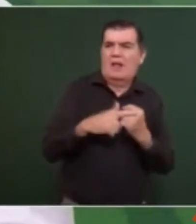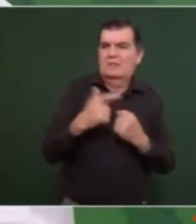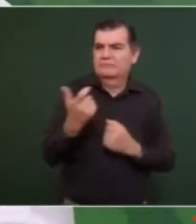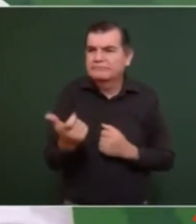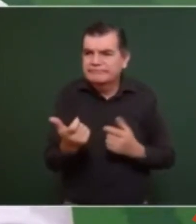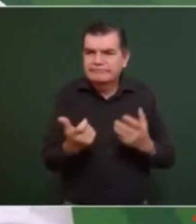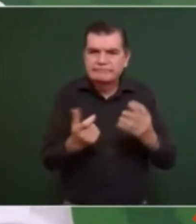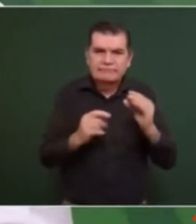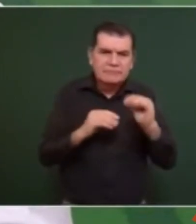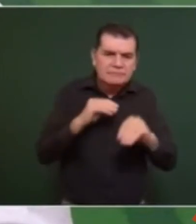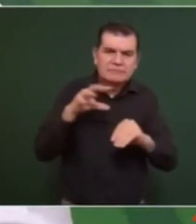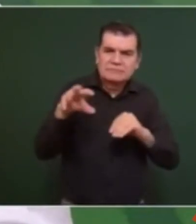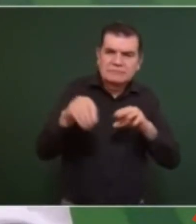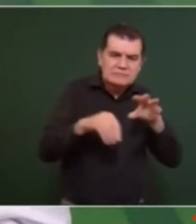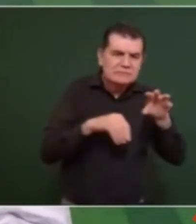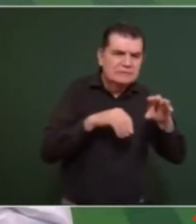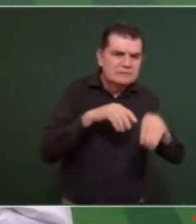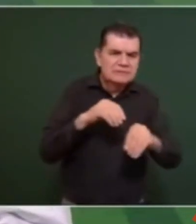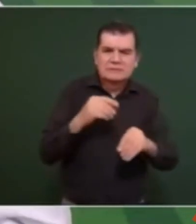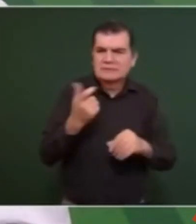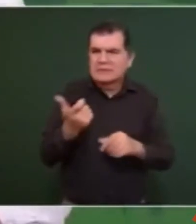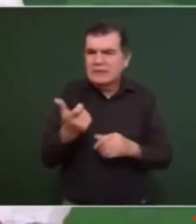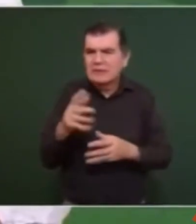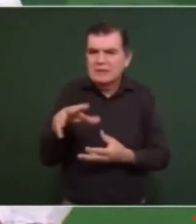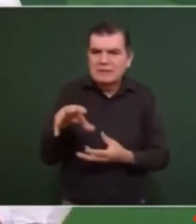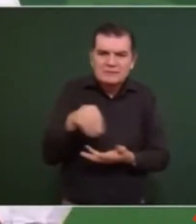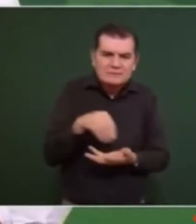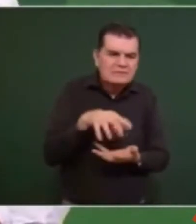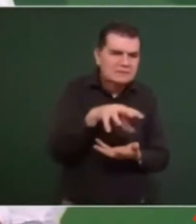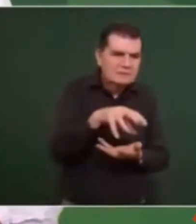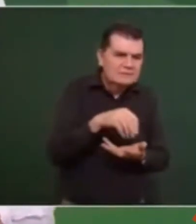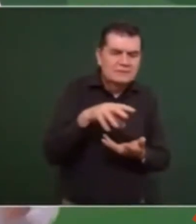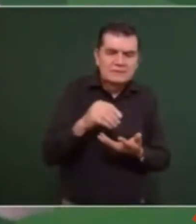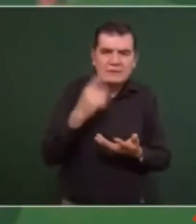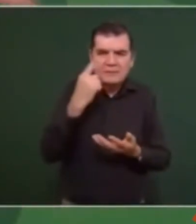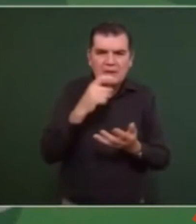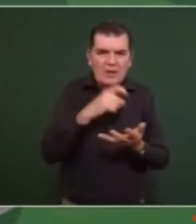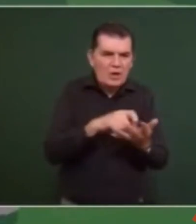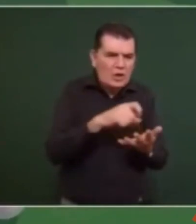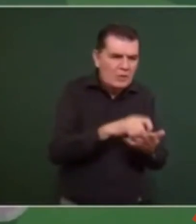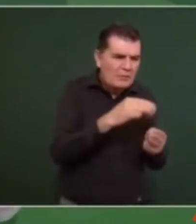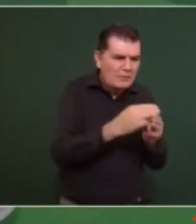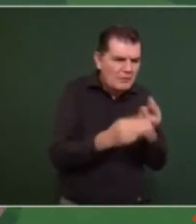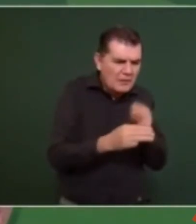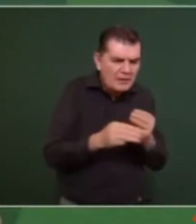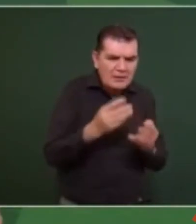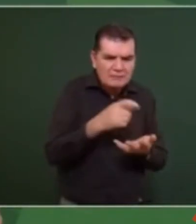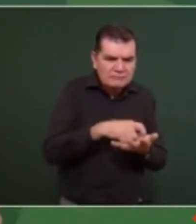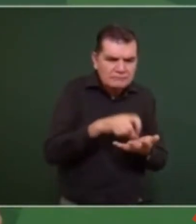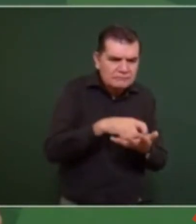el dinero para comprar los materiales.